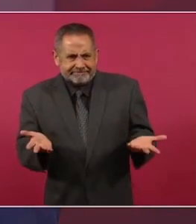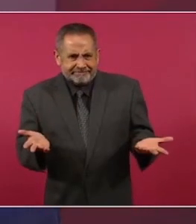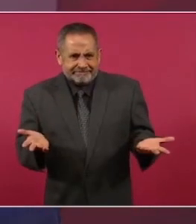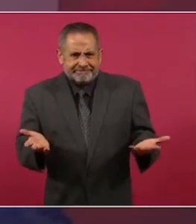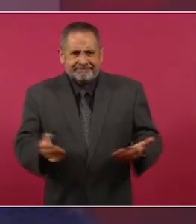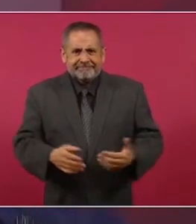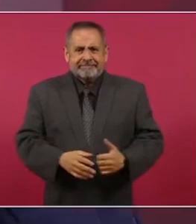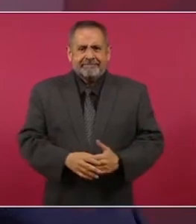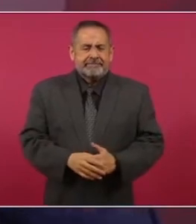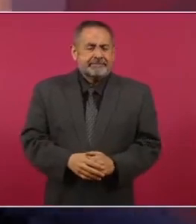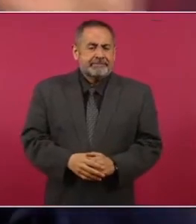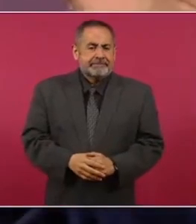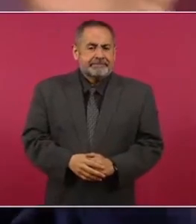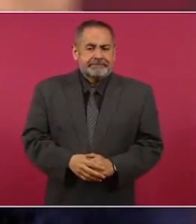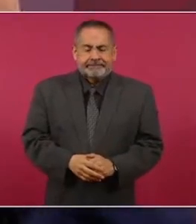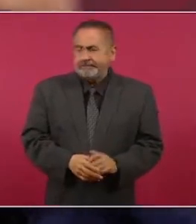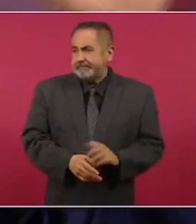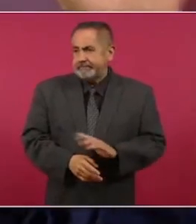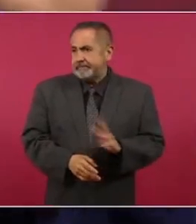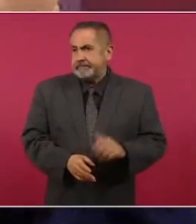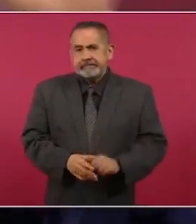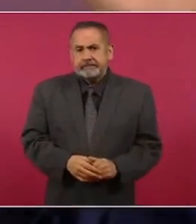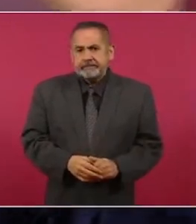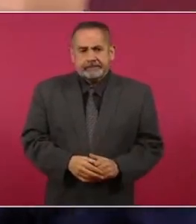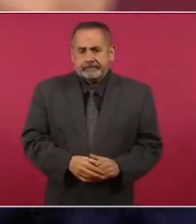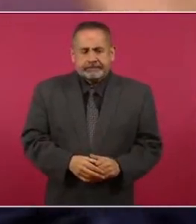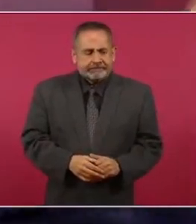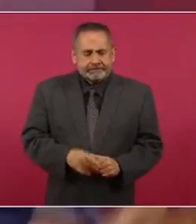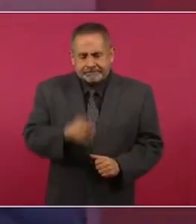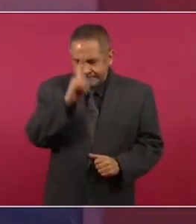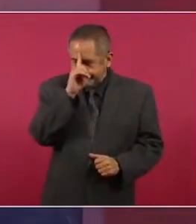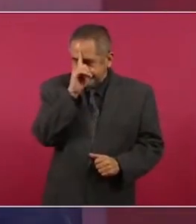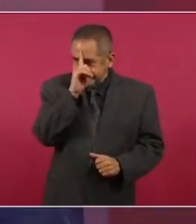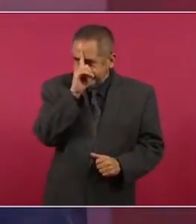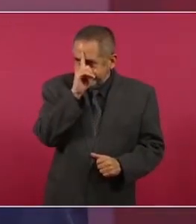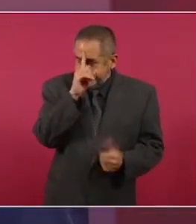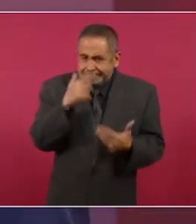Es de sentido común,